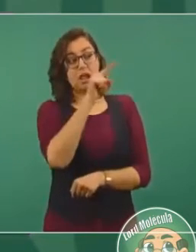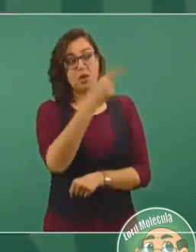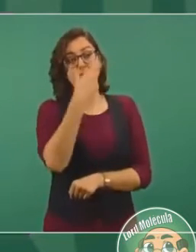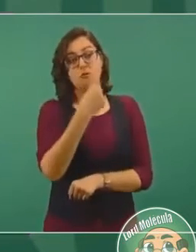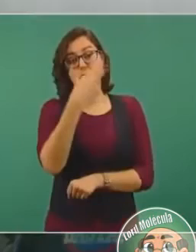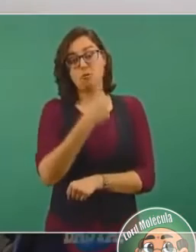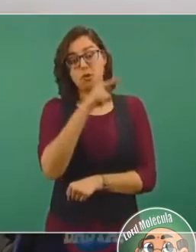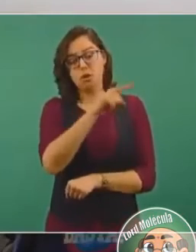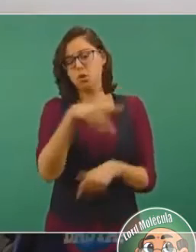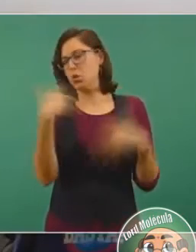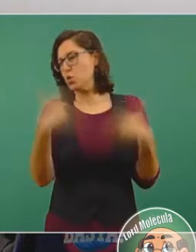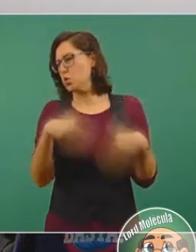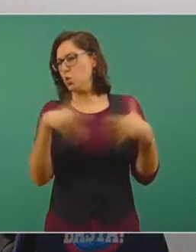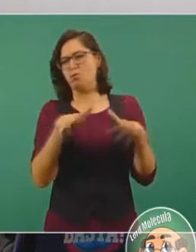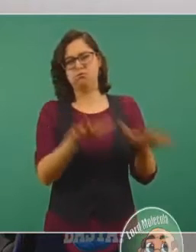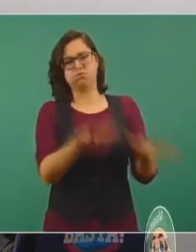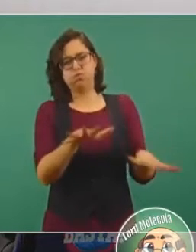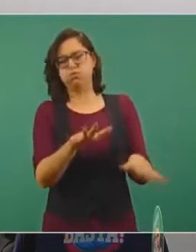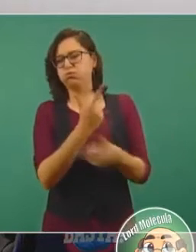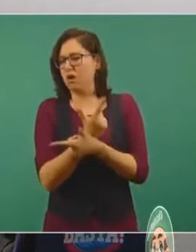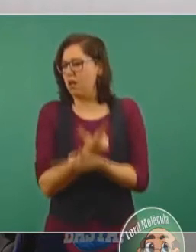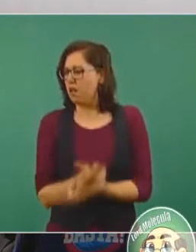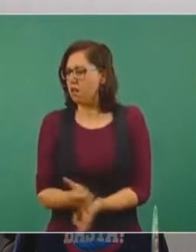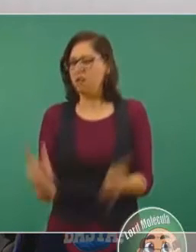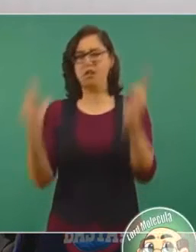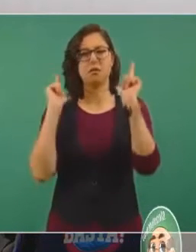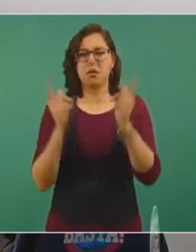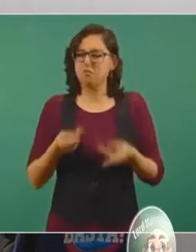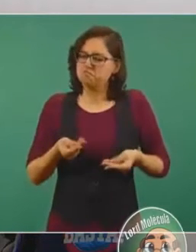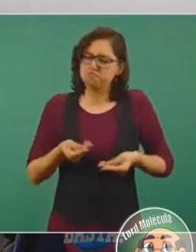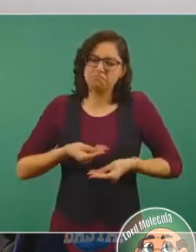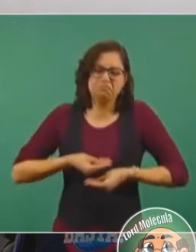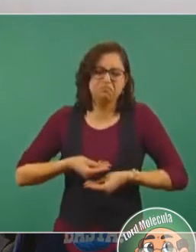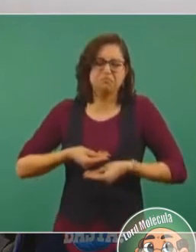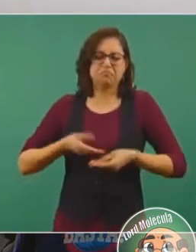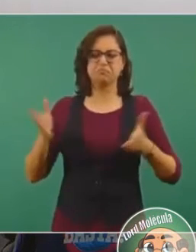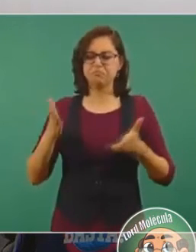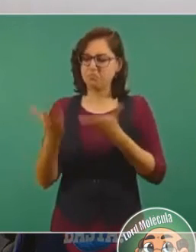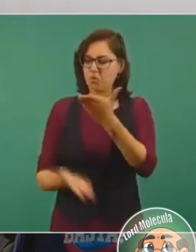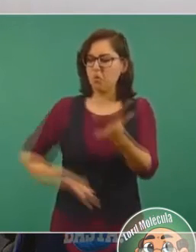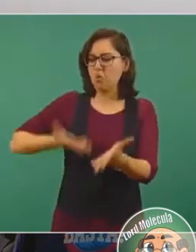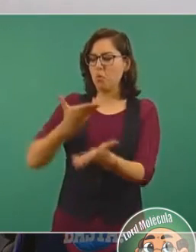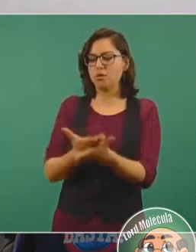porque fue el que propuso las cuatro libertades fundamentales del hombre.